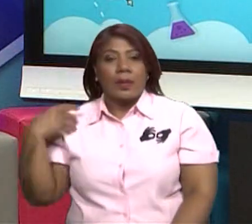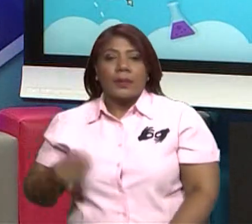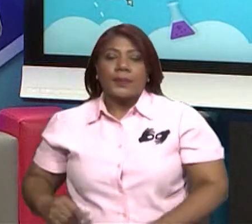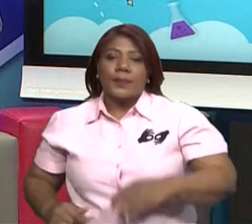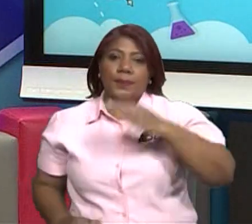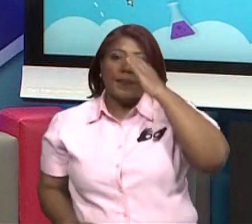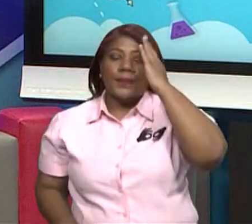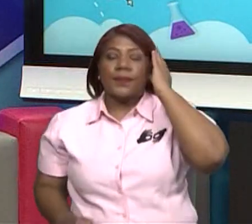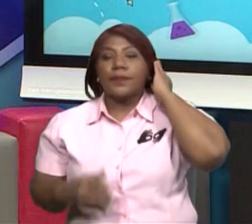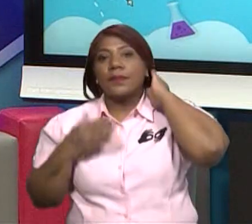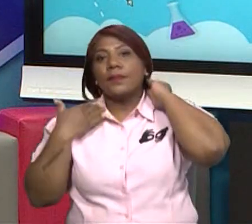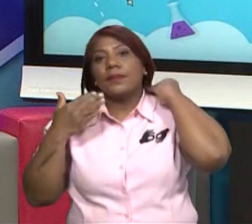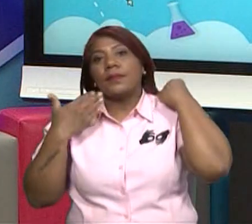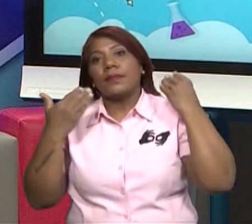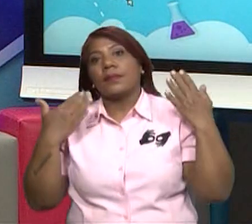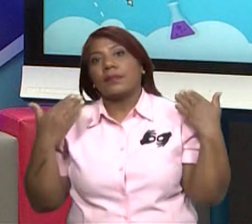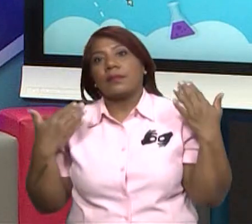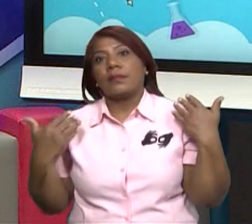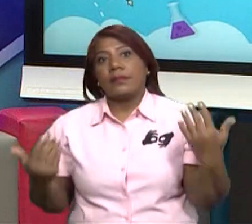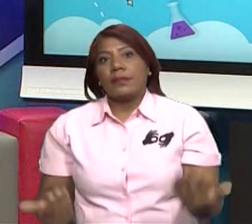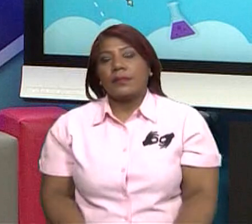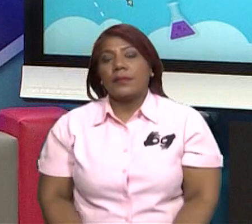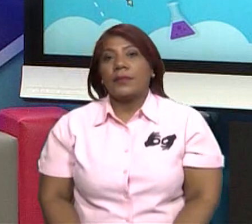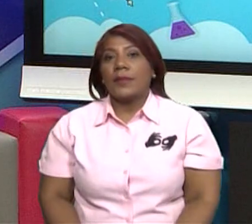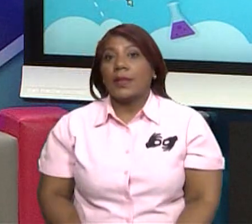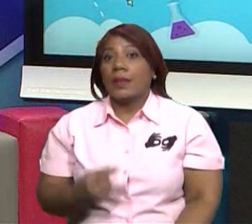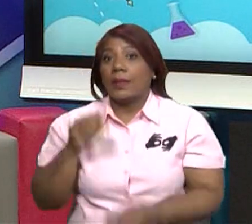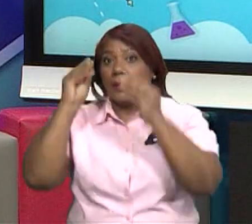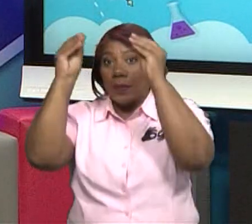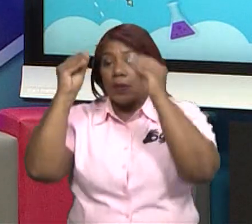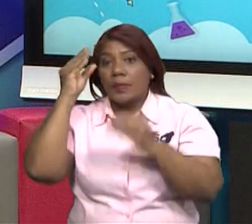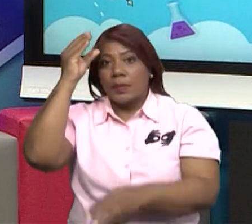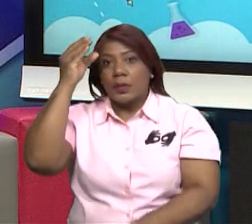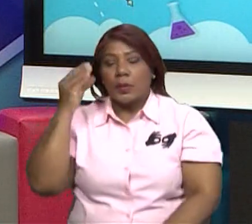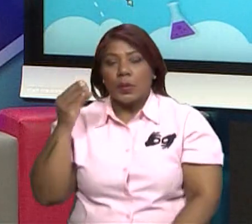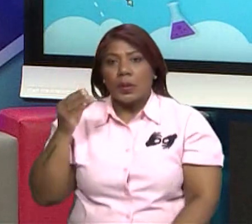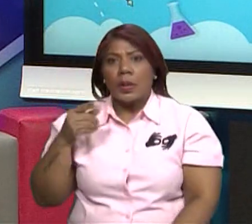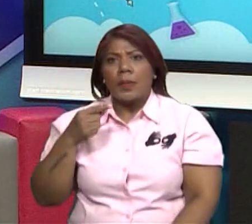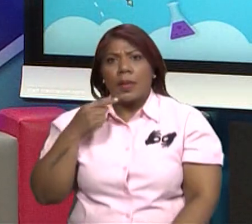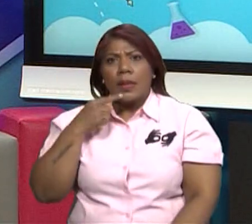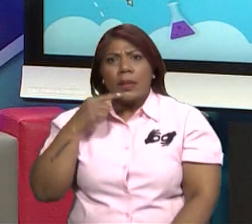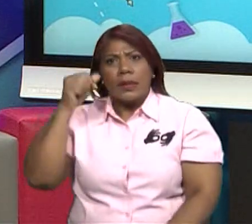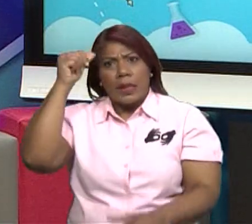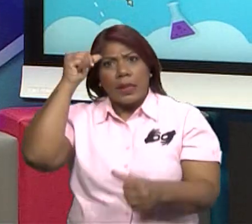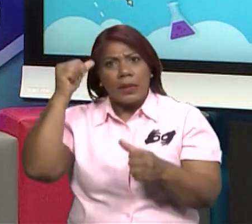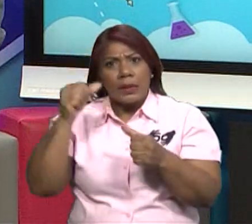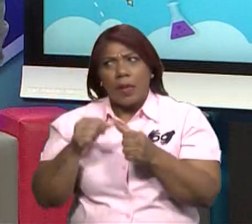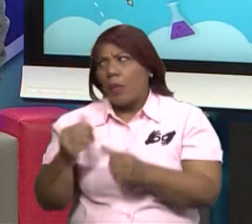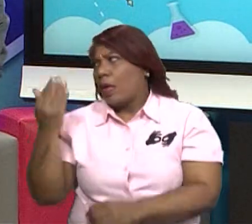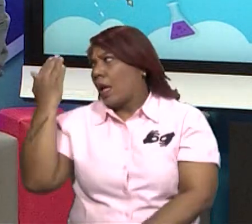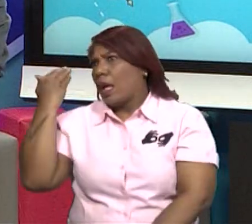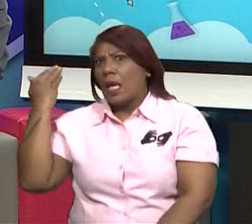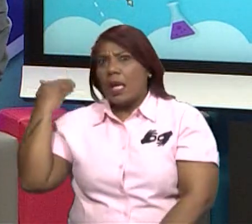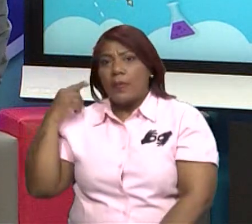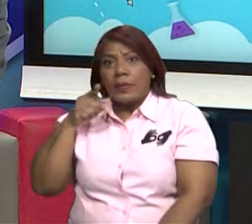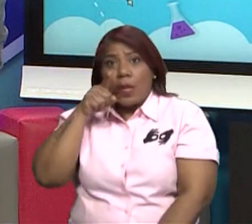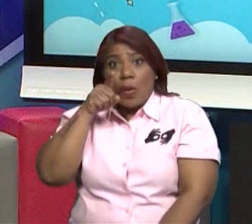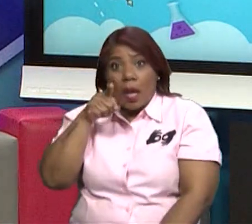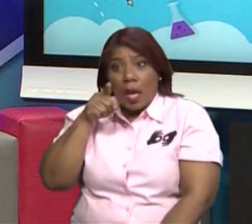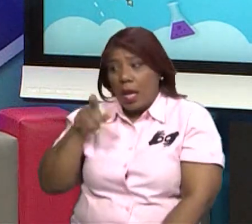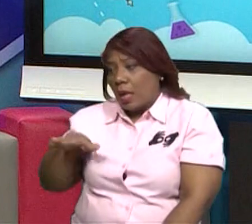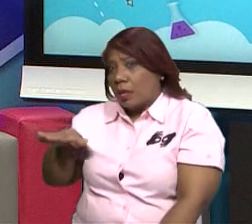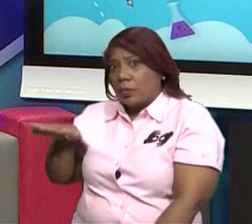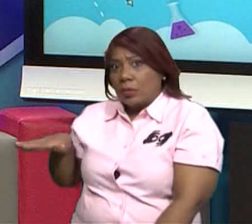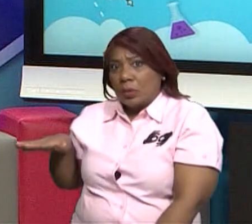Mire, cuando yo estaba pequeño, el clima no estaba tan, tan caliente. Cuando era pequeño,